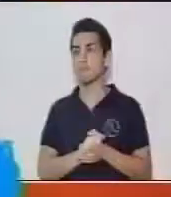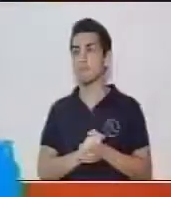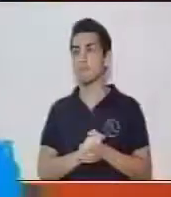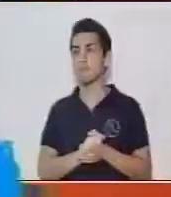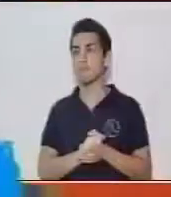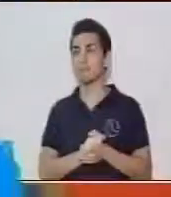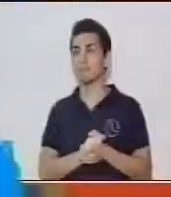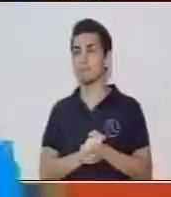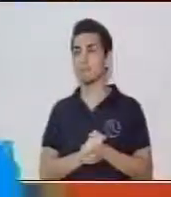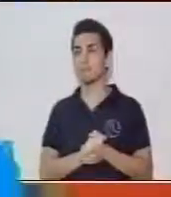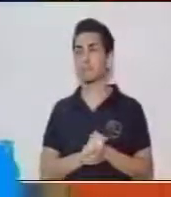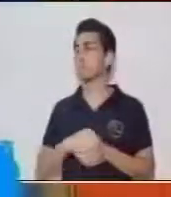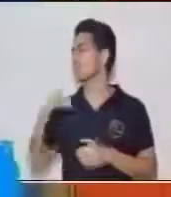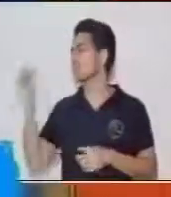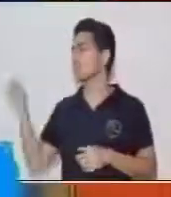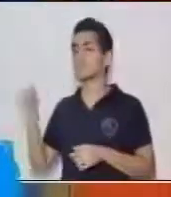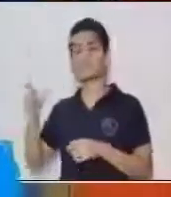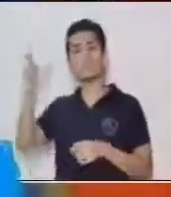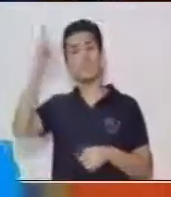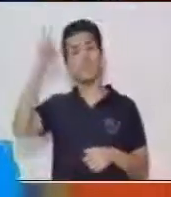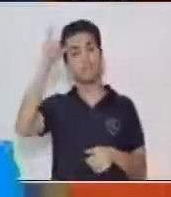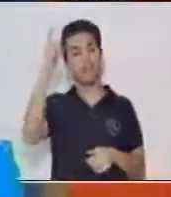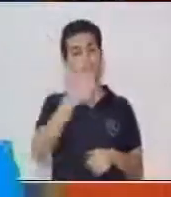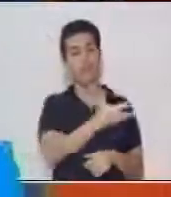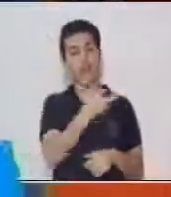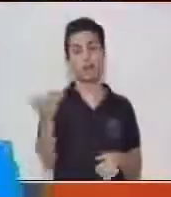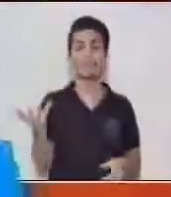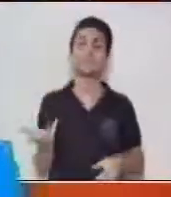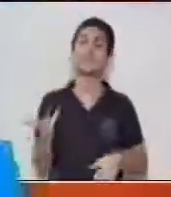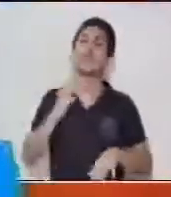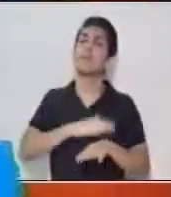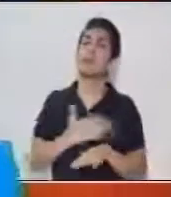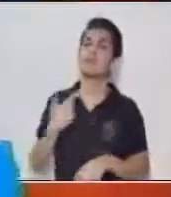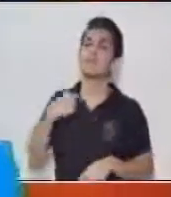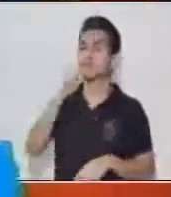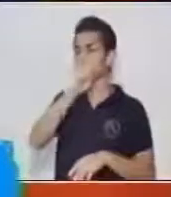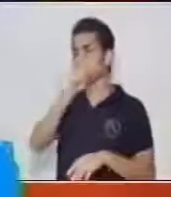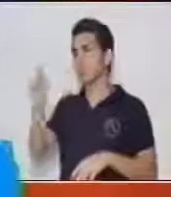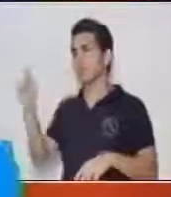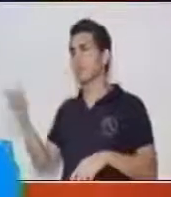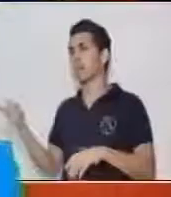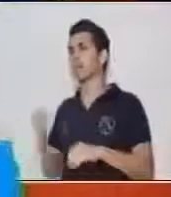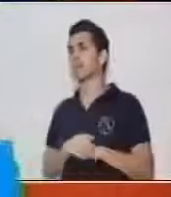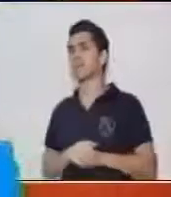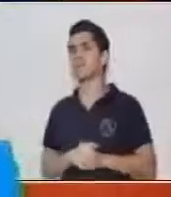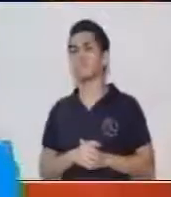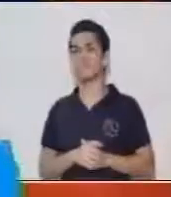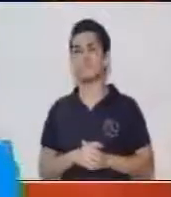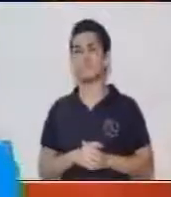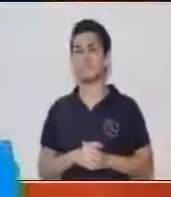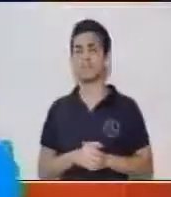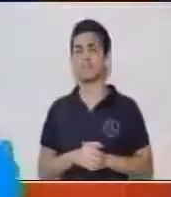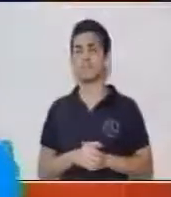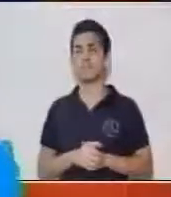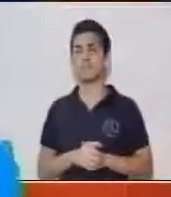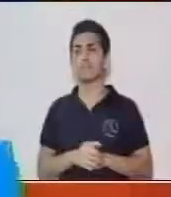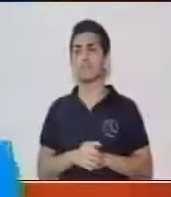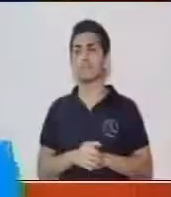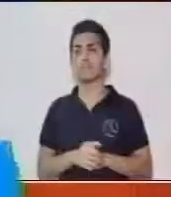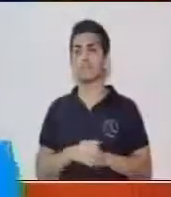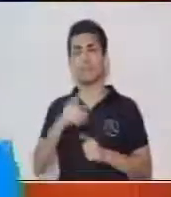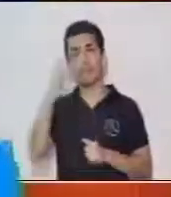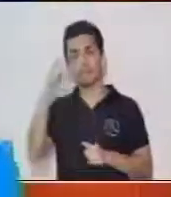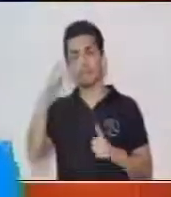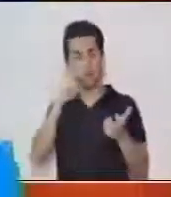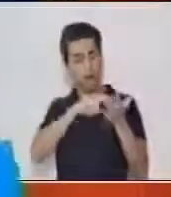Pero, ¿qué más también? Que podemos, en este caso, acá, al momento de la lectura y del